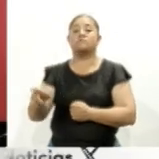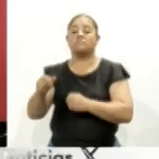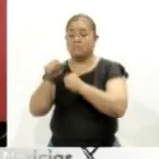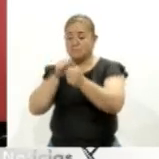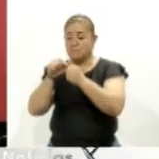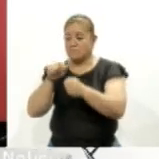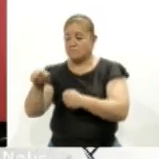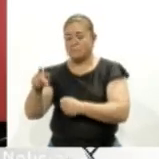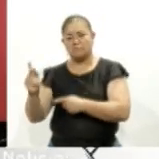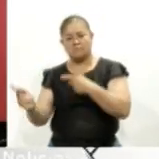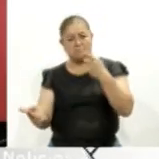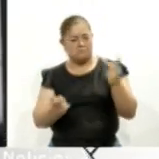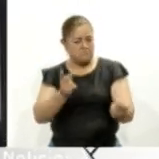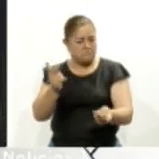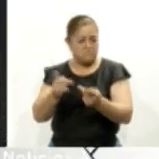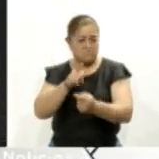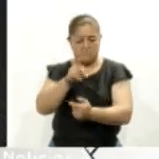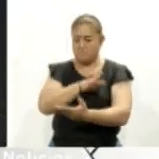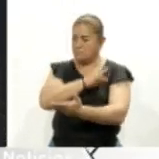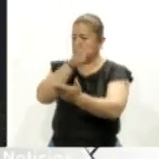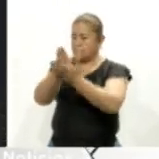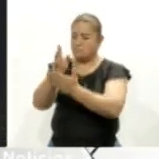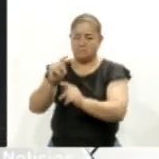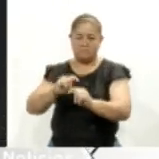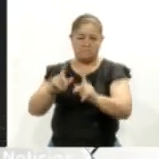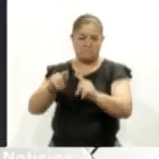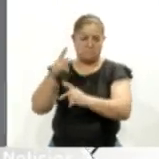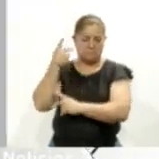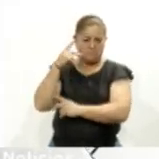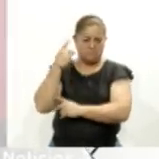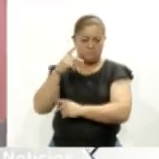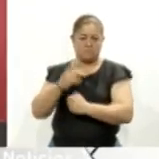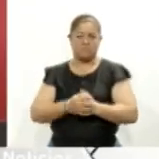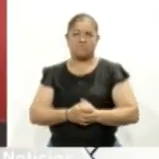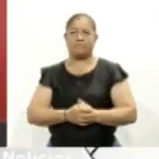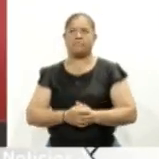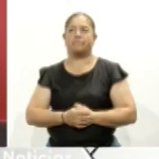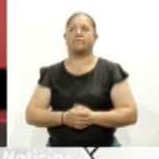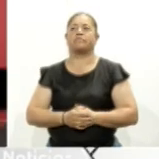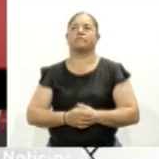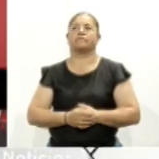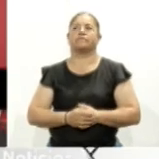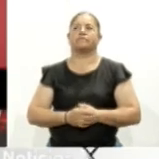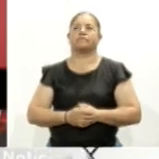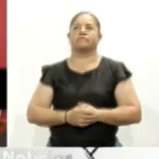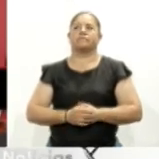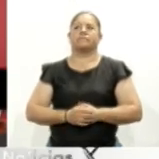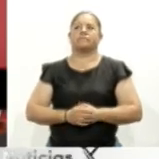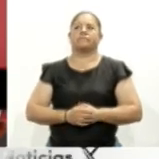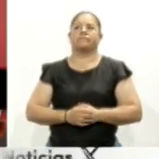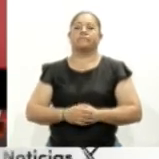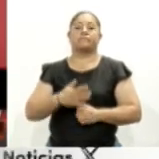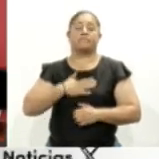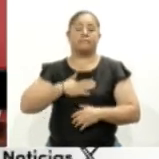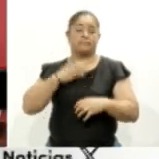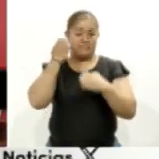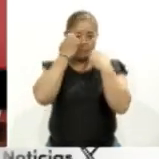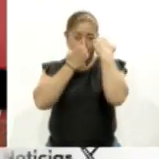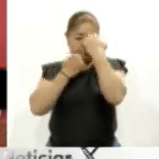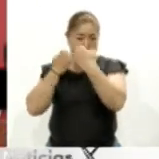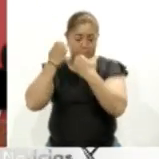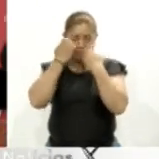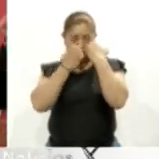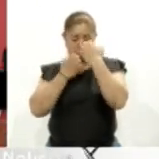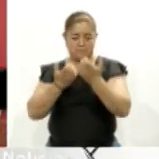reportera quien lo cuestionó sobre su visita a Tlaxcala y Puebla el fin de semana. Estamos haciendo un diagnóstico de